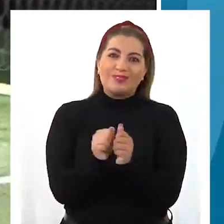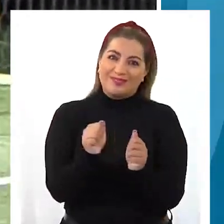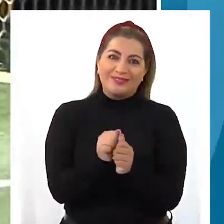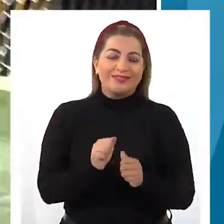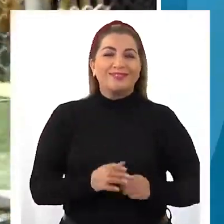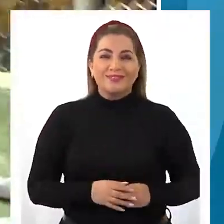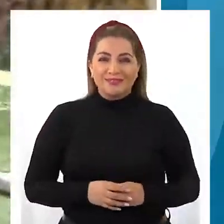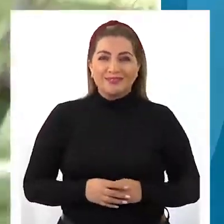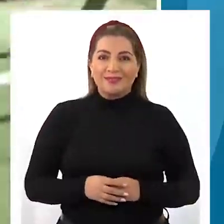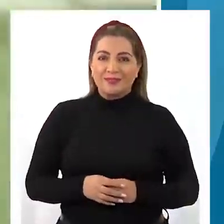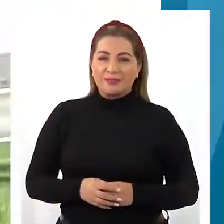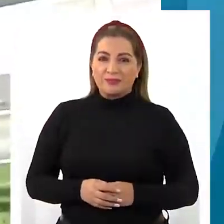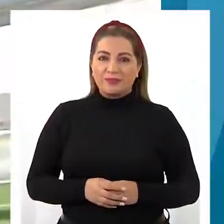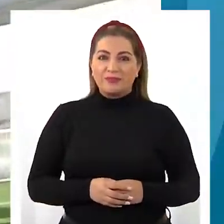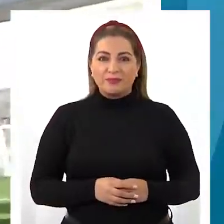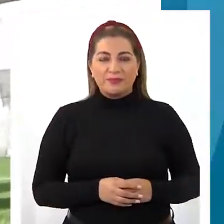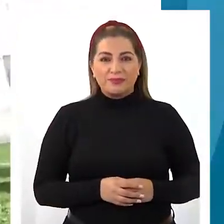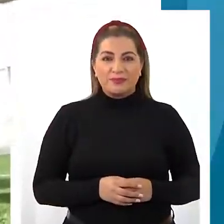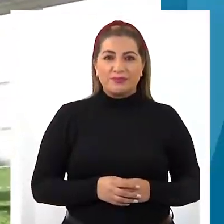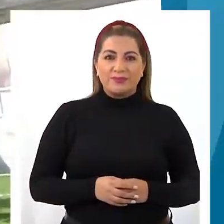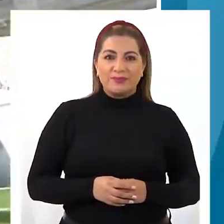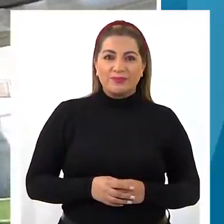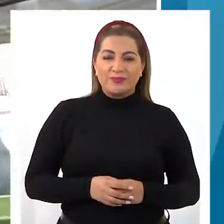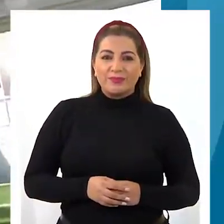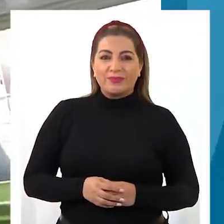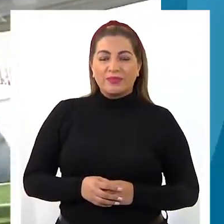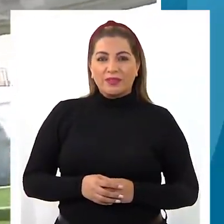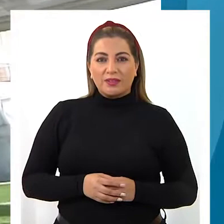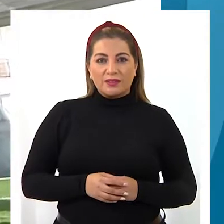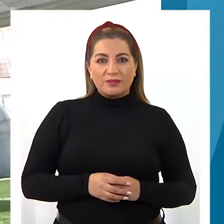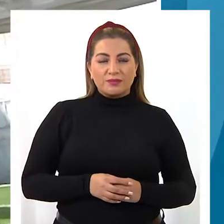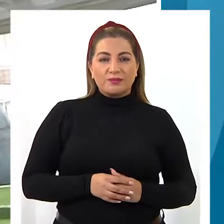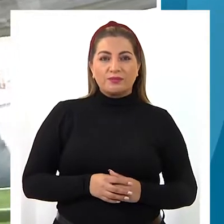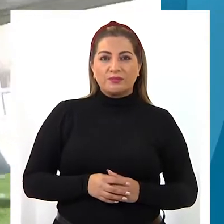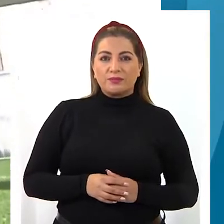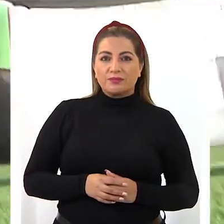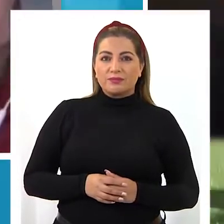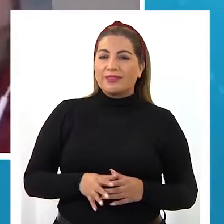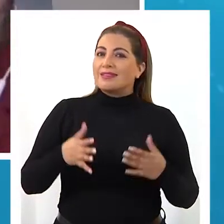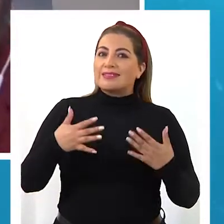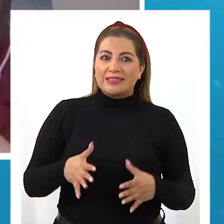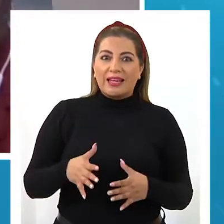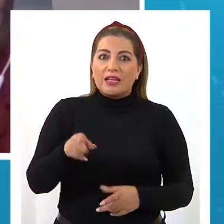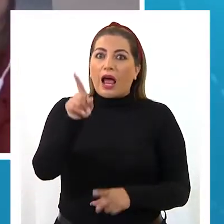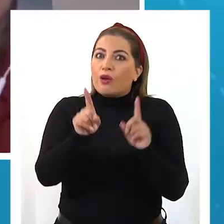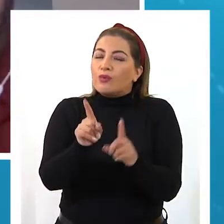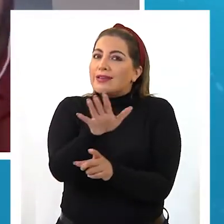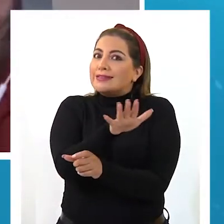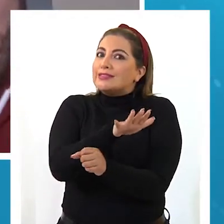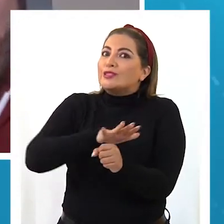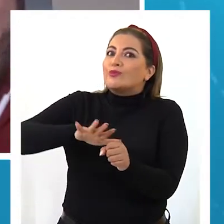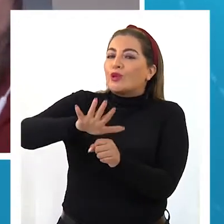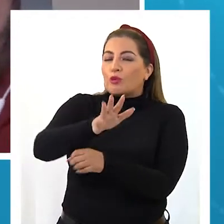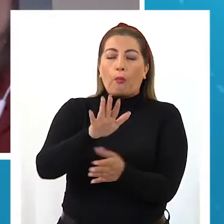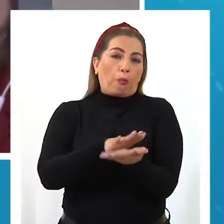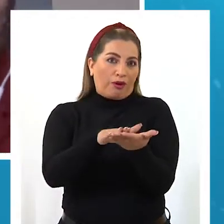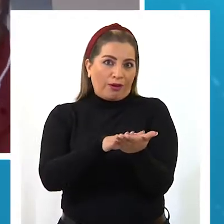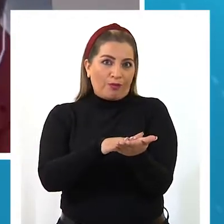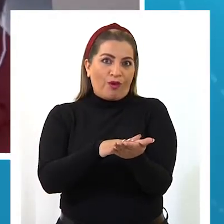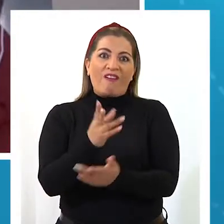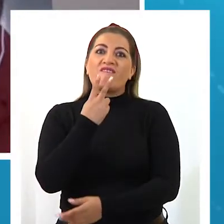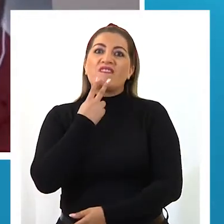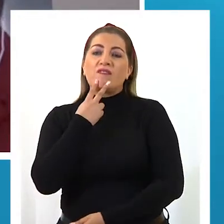Sí. Él va a tener que ir donde vives. Entonces, si es que llegase a darse la situación que tienes que ir a vivir a